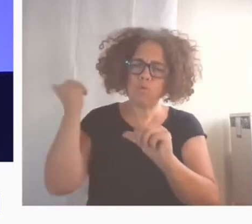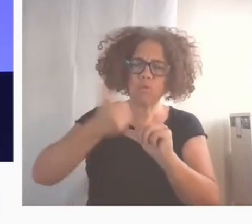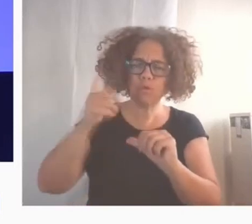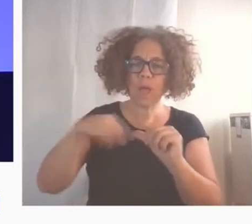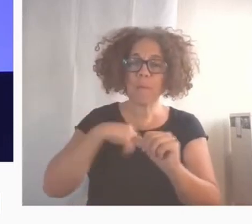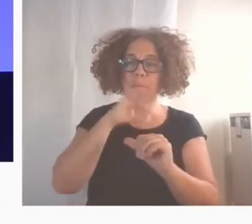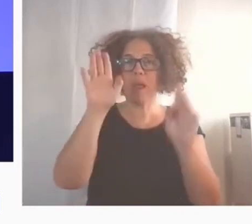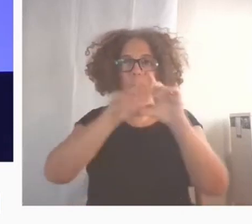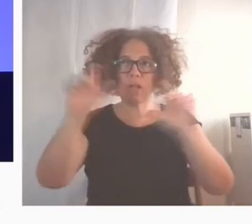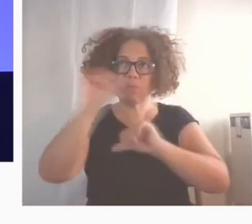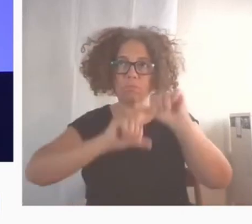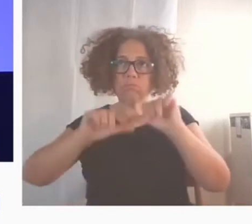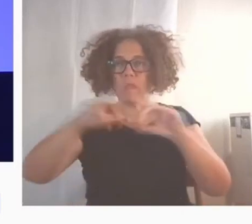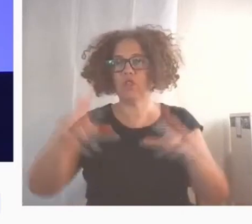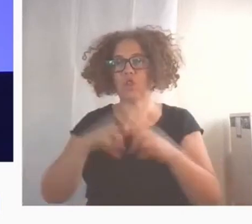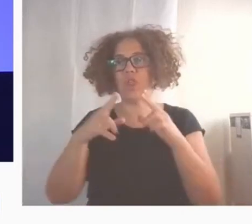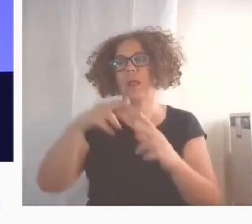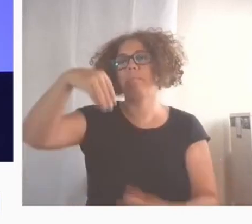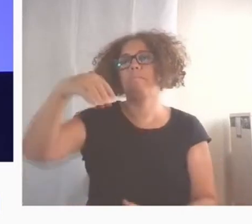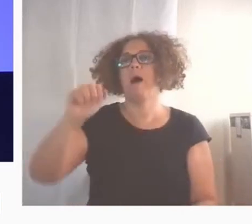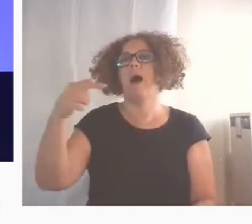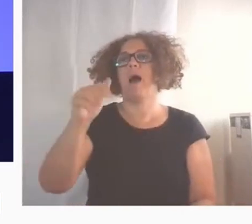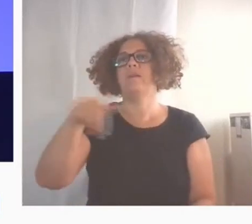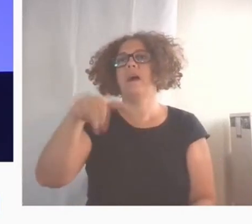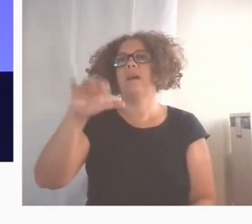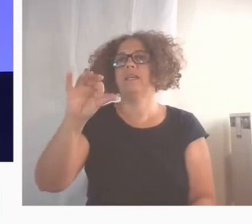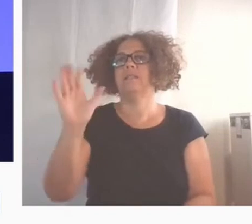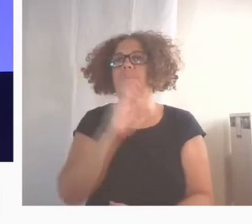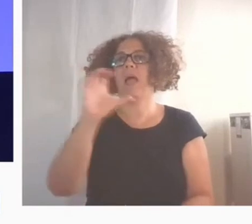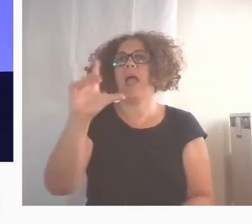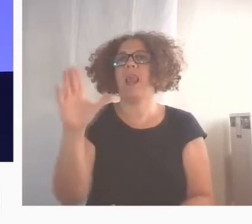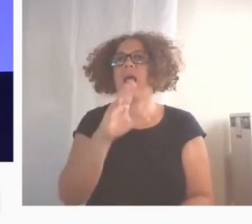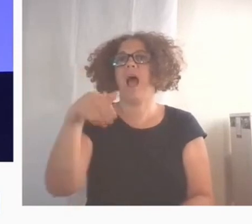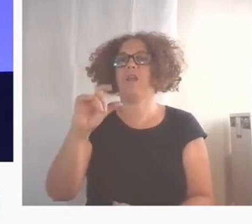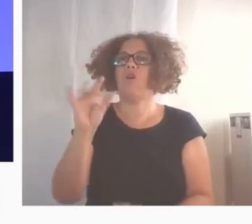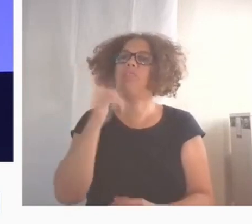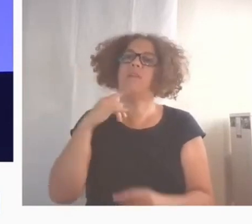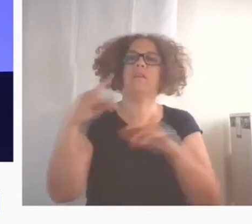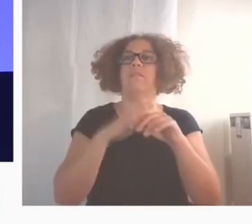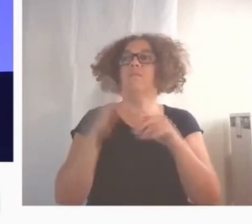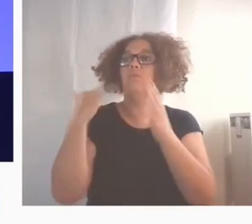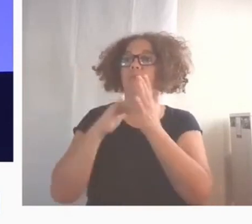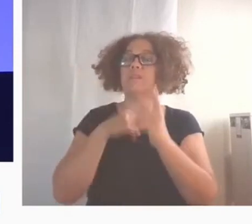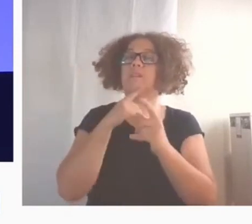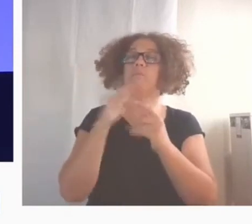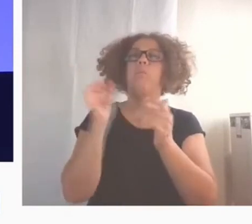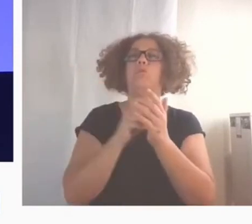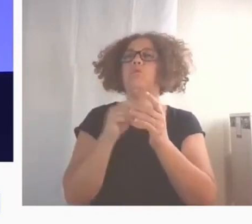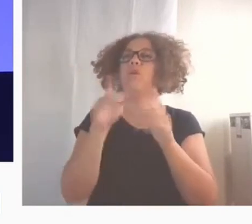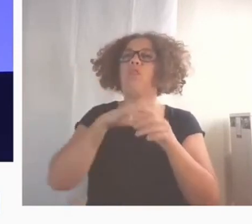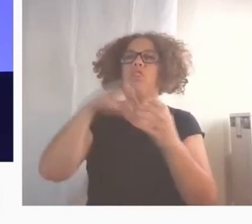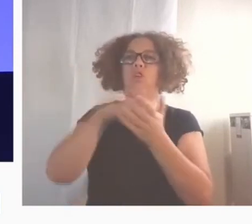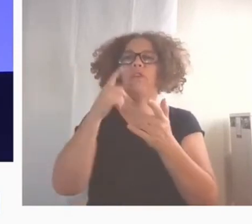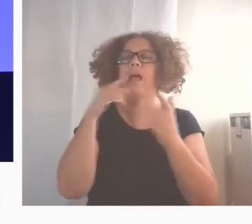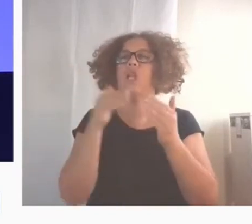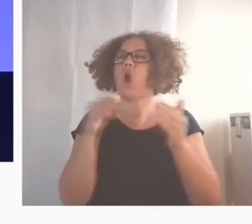Innovación Social Magallanes-Elcano, sobre la revitalización de los territorios desde la innovación, un espacio físico, pero